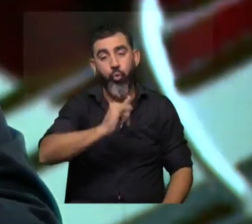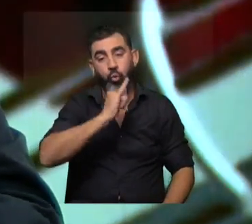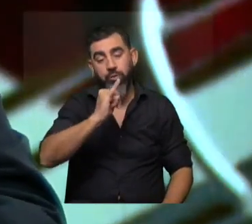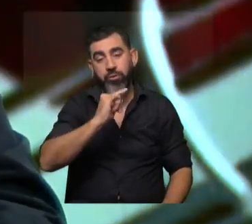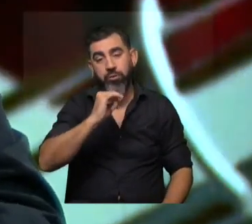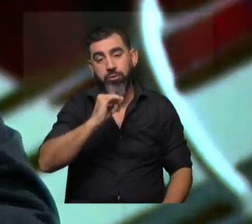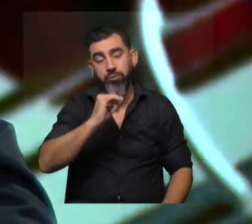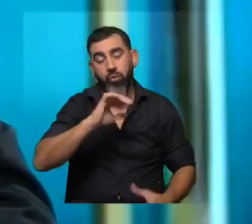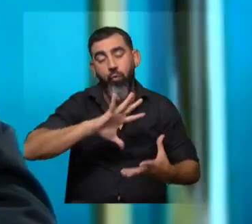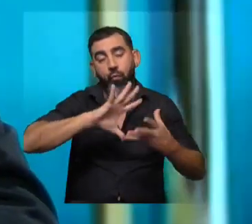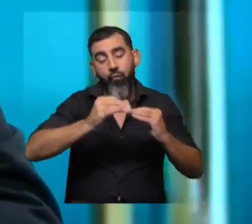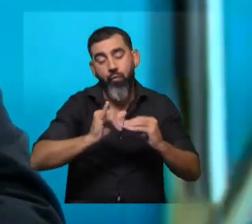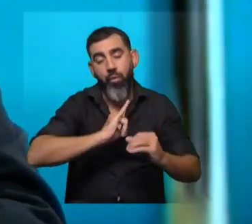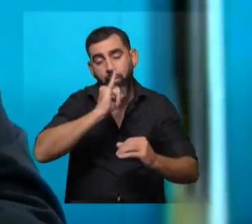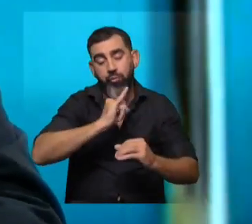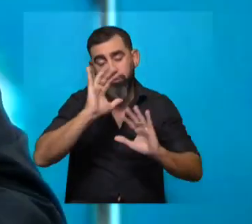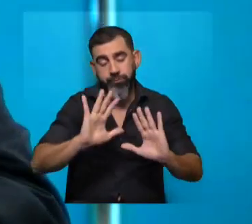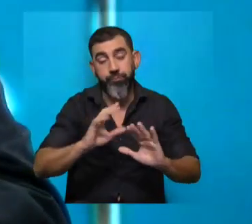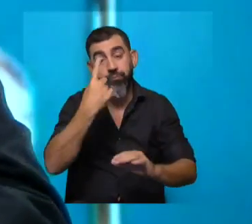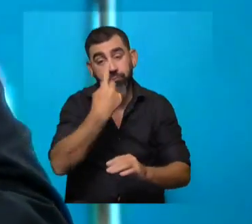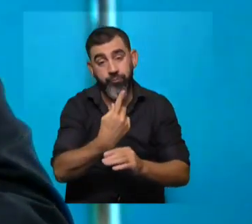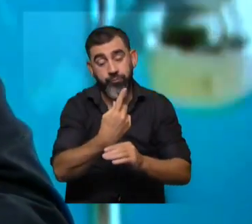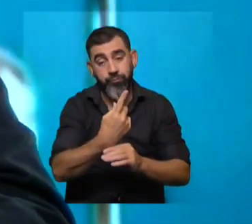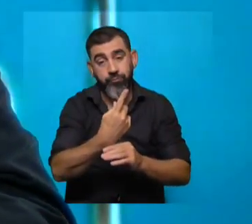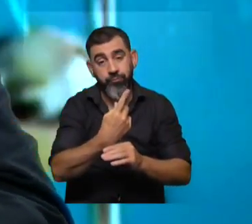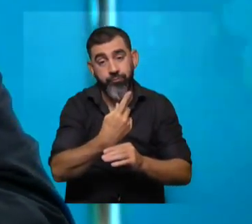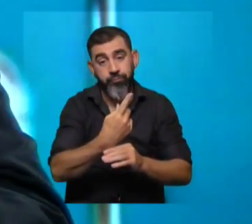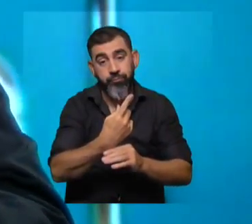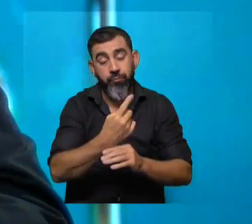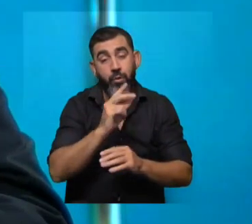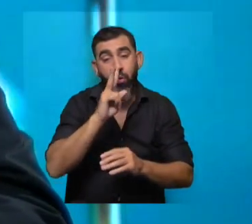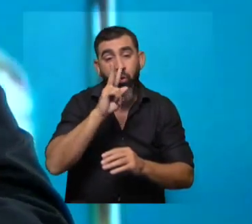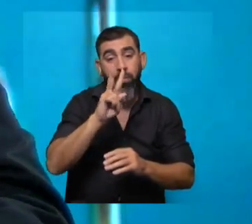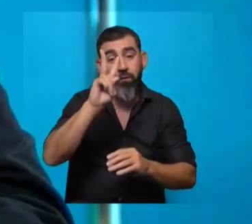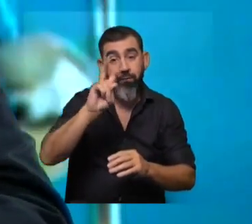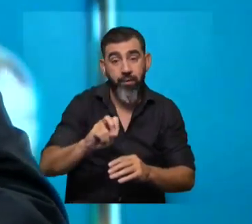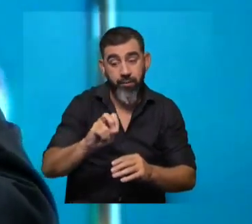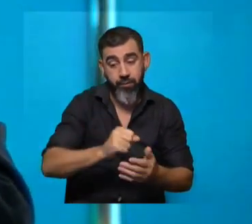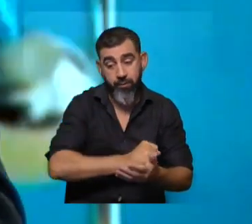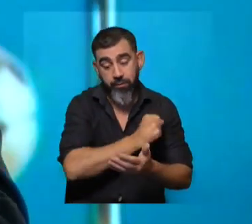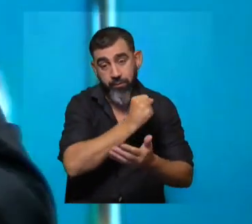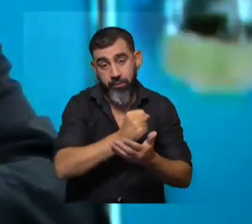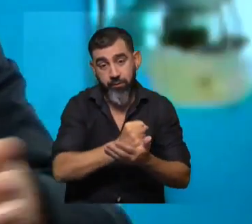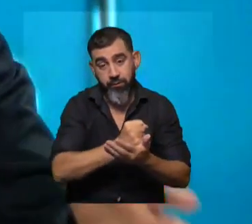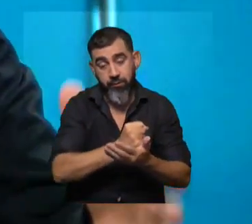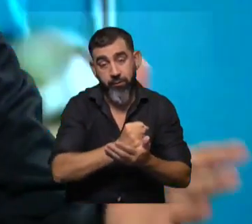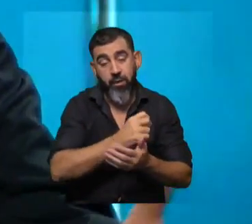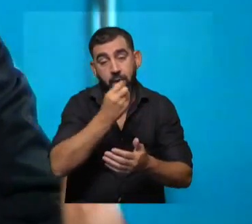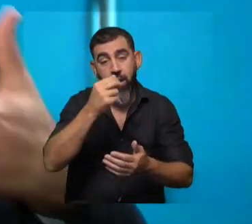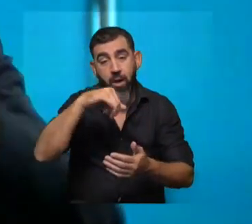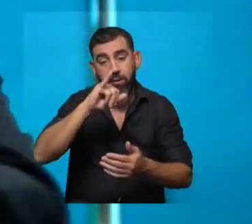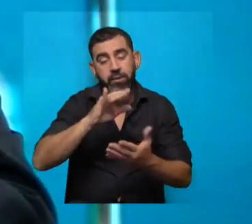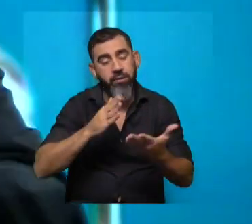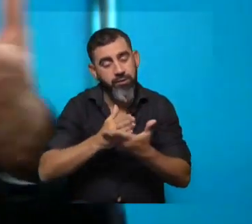líneas que ha llevado la ANI. Una es que realmente desde el 2020, a ver, esto es algo de nuevo que ANI venía haciendo desde